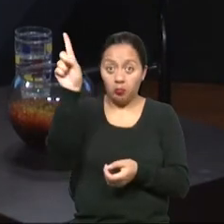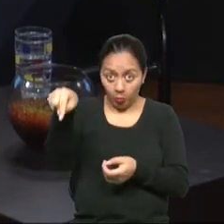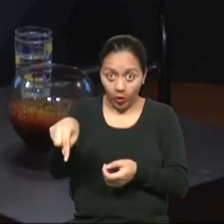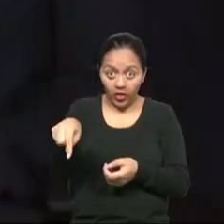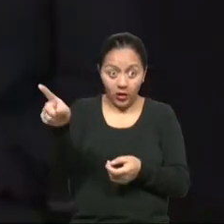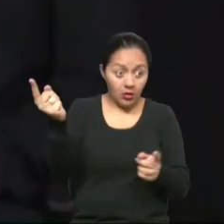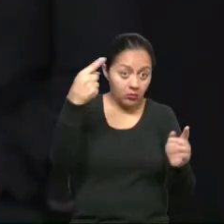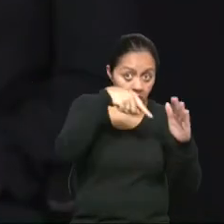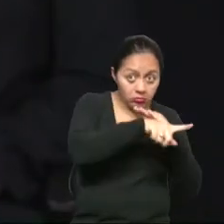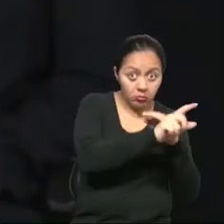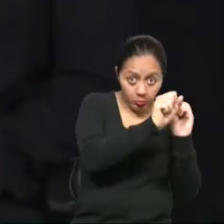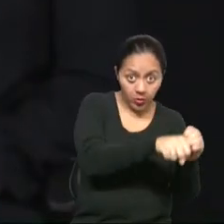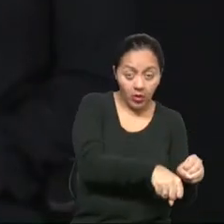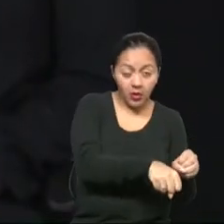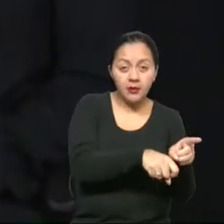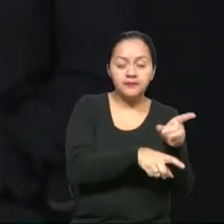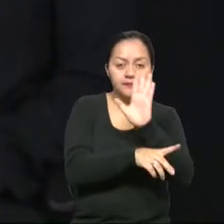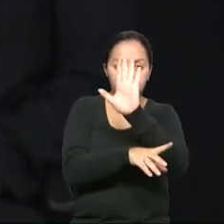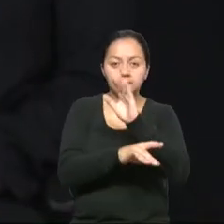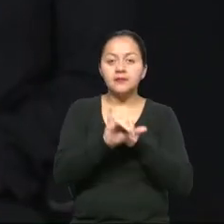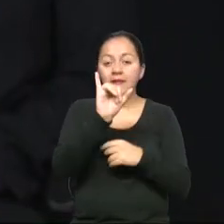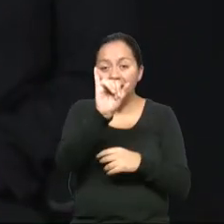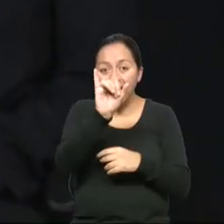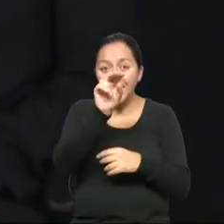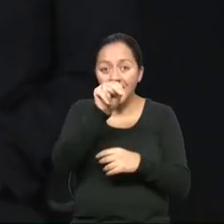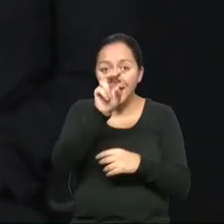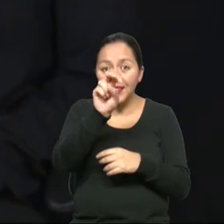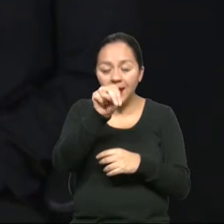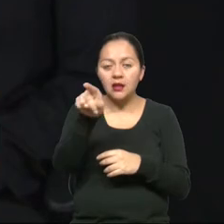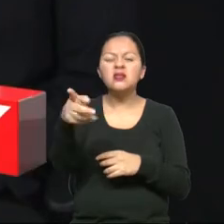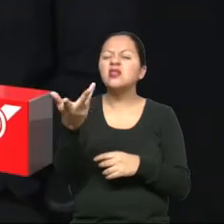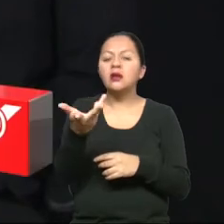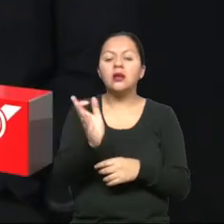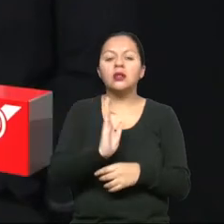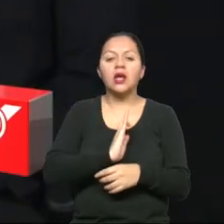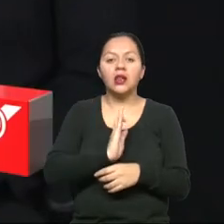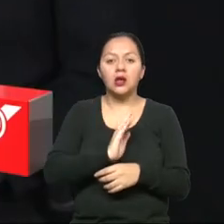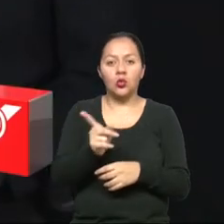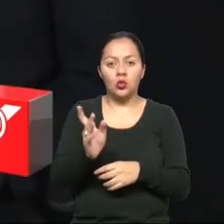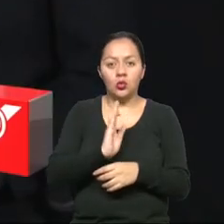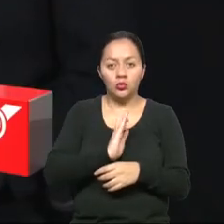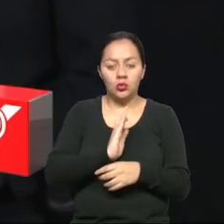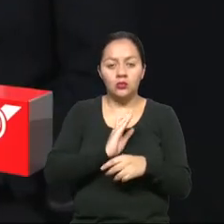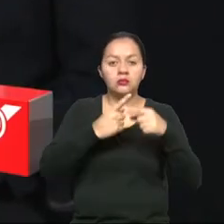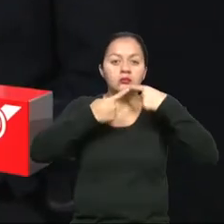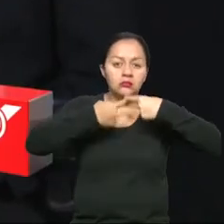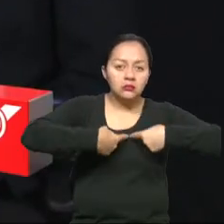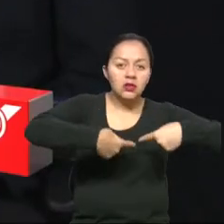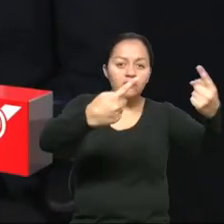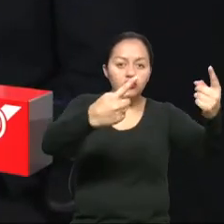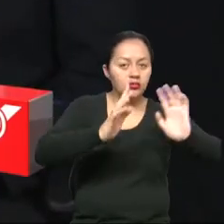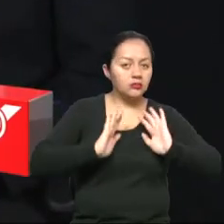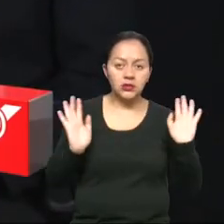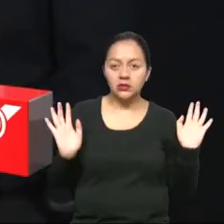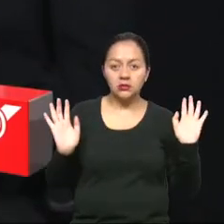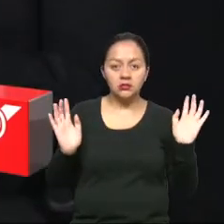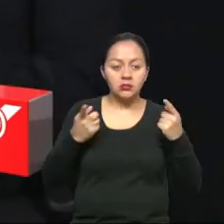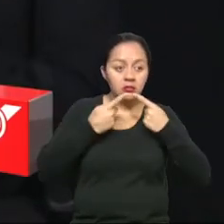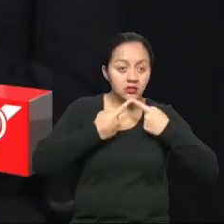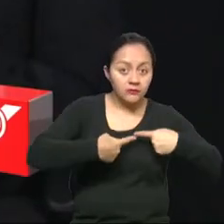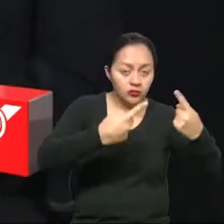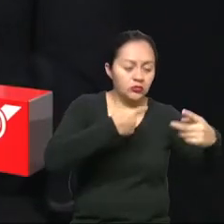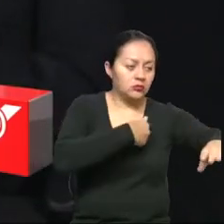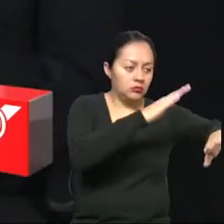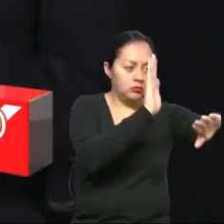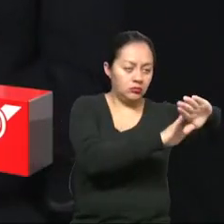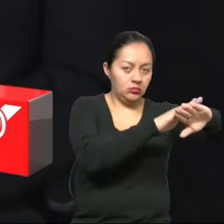procesos? El INE es un ente técnico. Al ser un ente técnico, lo que nosotros hacemos es difundir la información a ellos. Pero en este caso, ellos